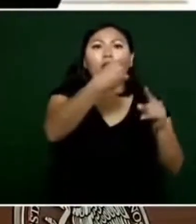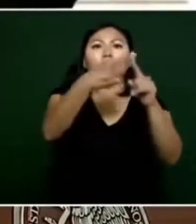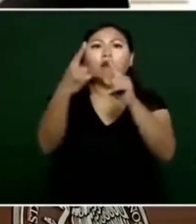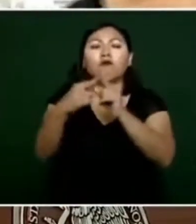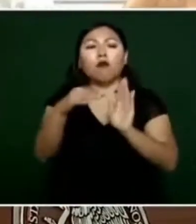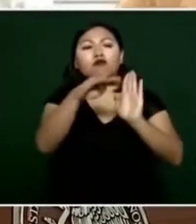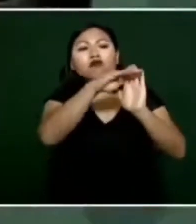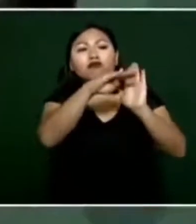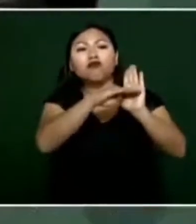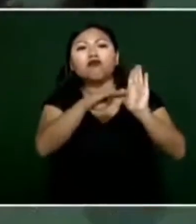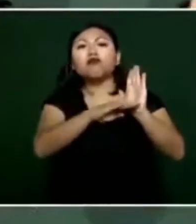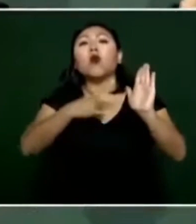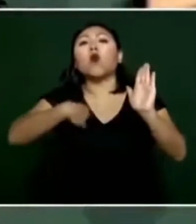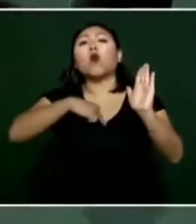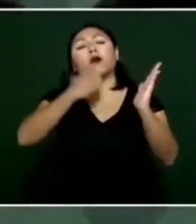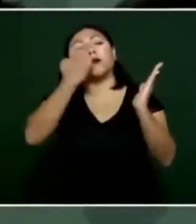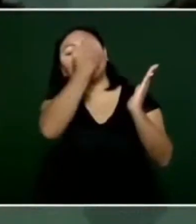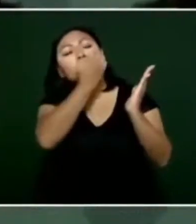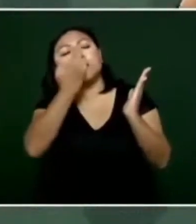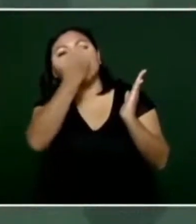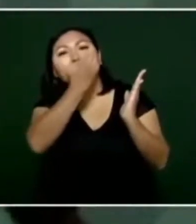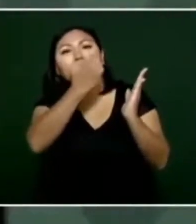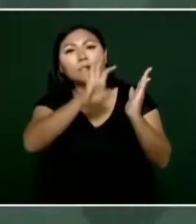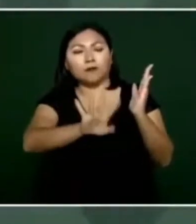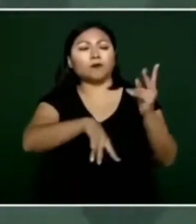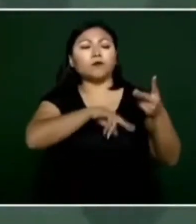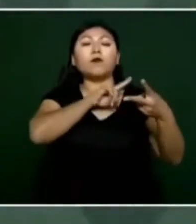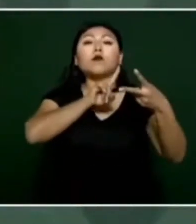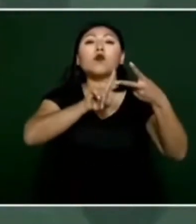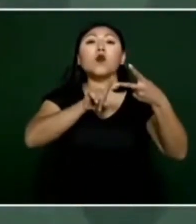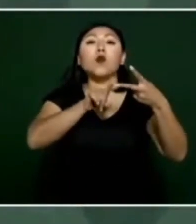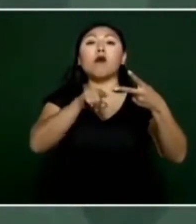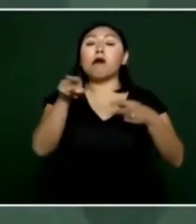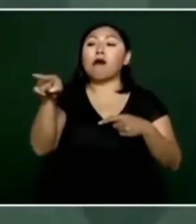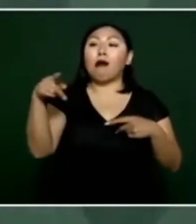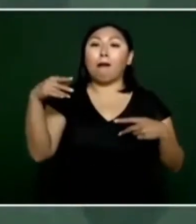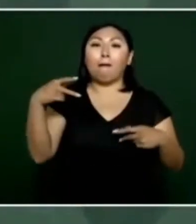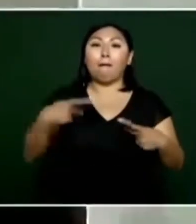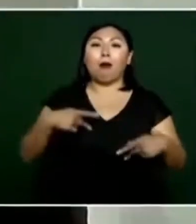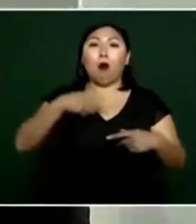el candidato, la candidata, quién es,